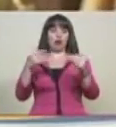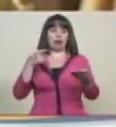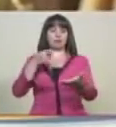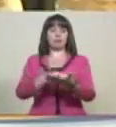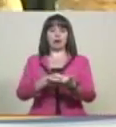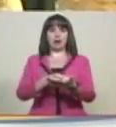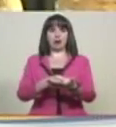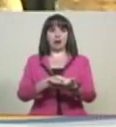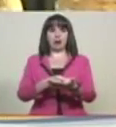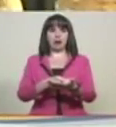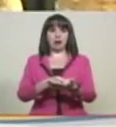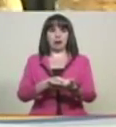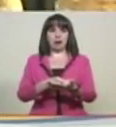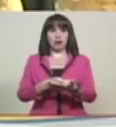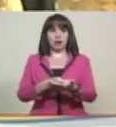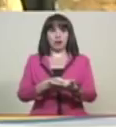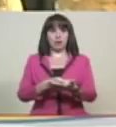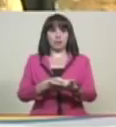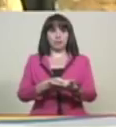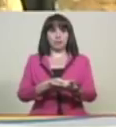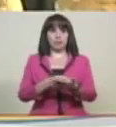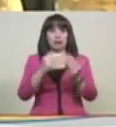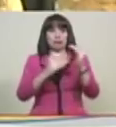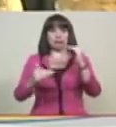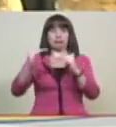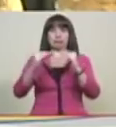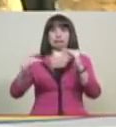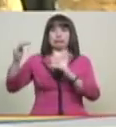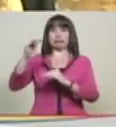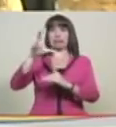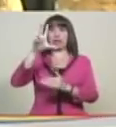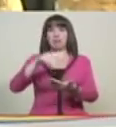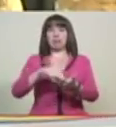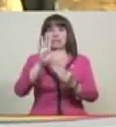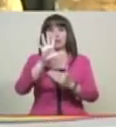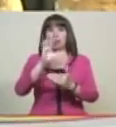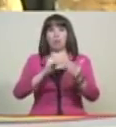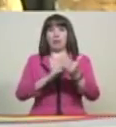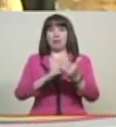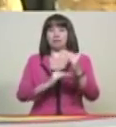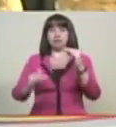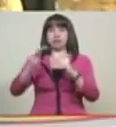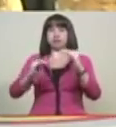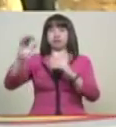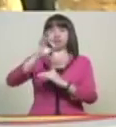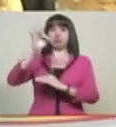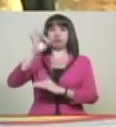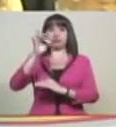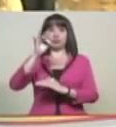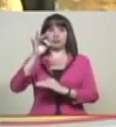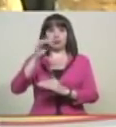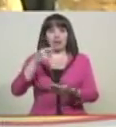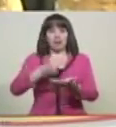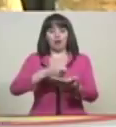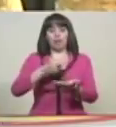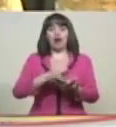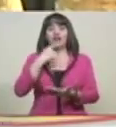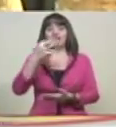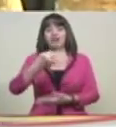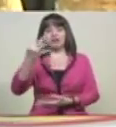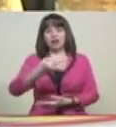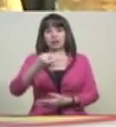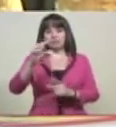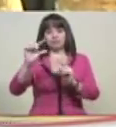Todos los precios están 3.000, 5.000, 10.000% por encima de los costos reales